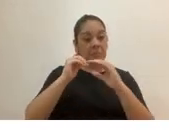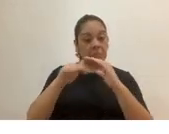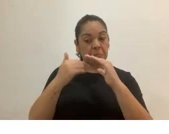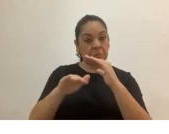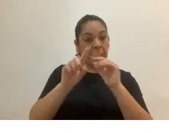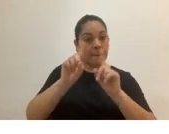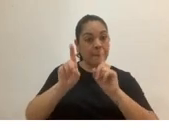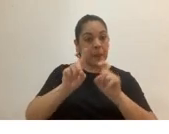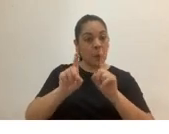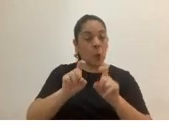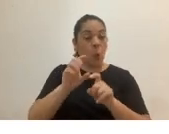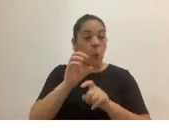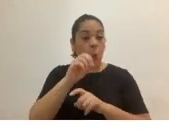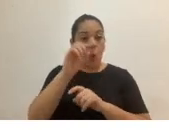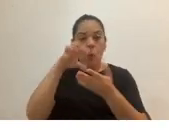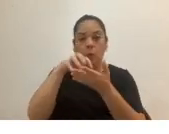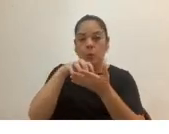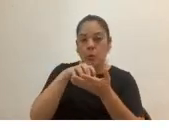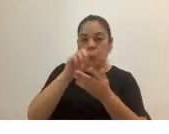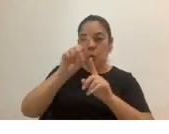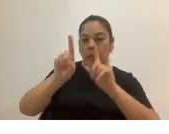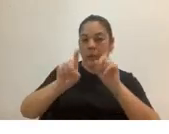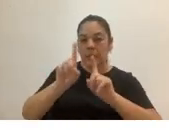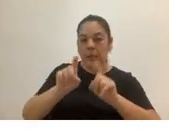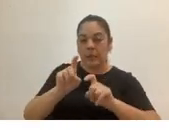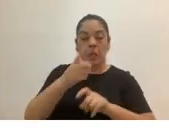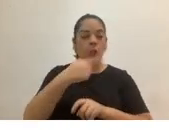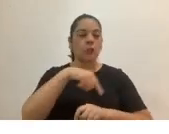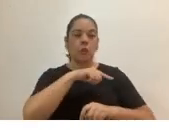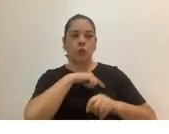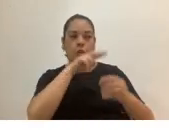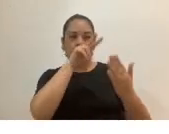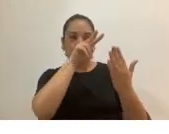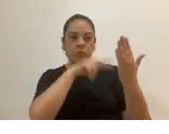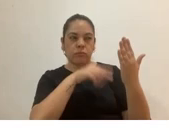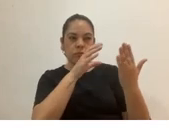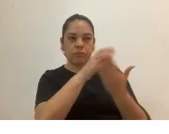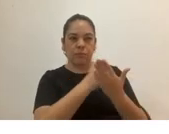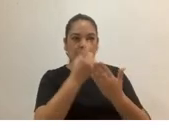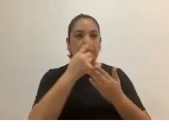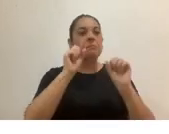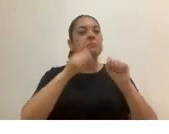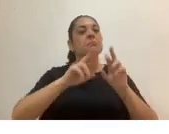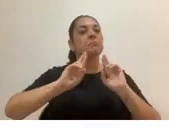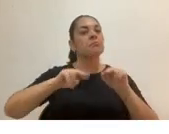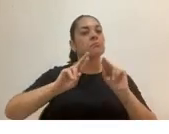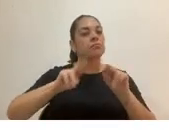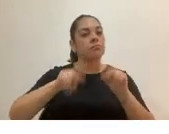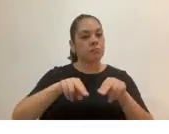o consultas y nosotras nos encargaremos de ir dando respuesta a la mayor cantidad de ellas.